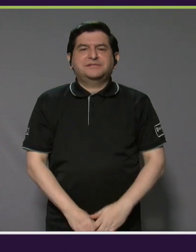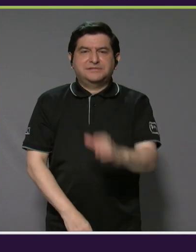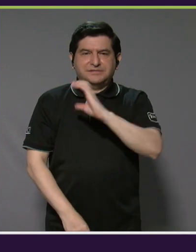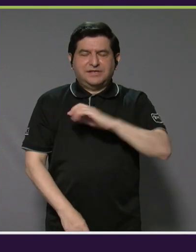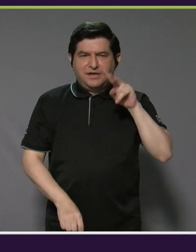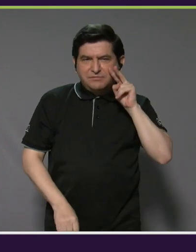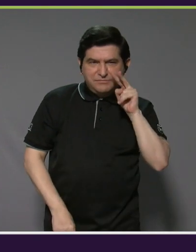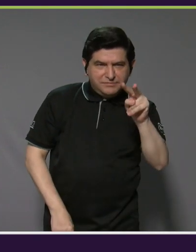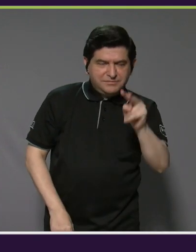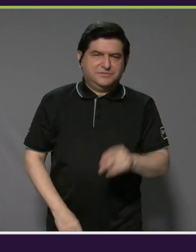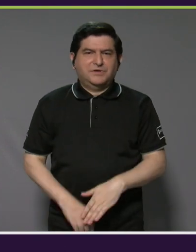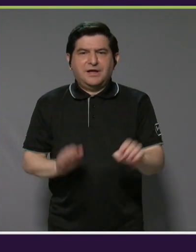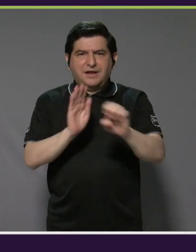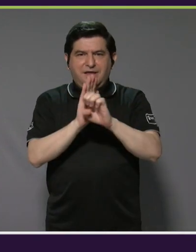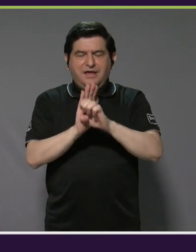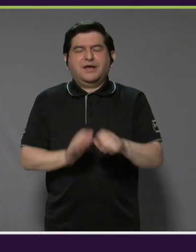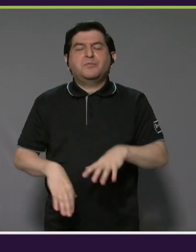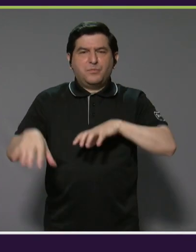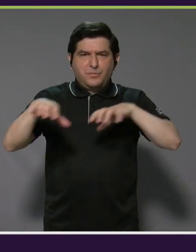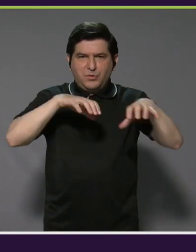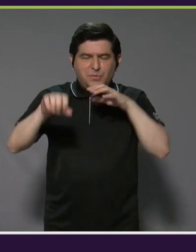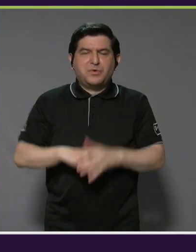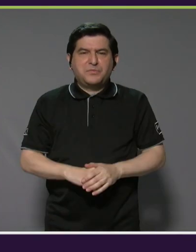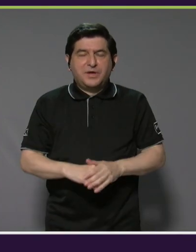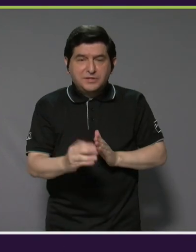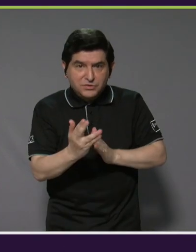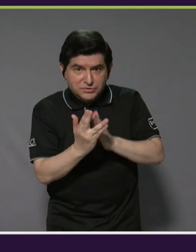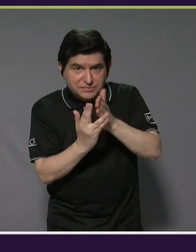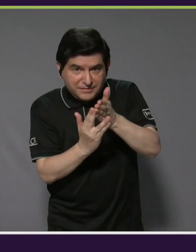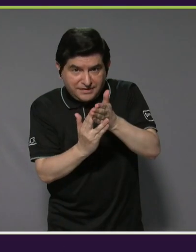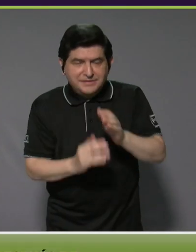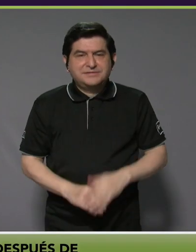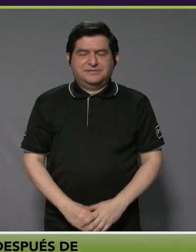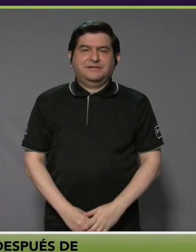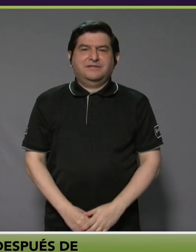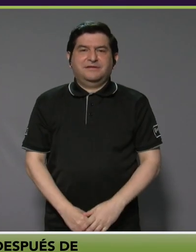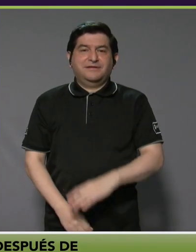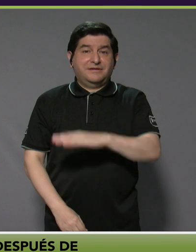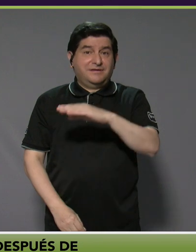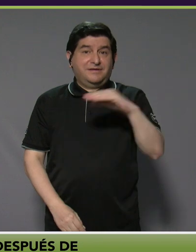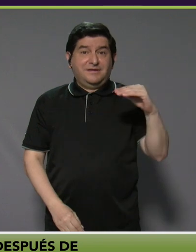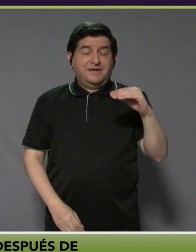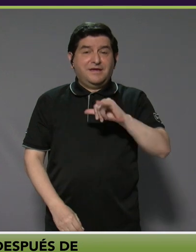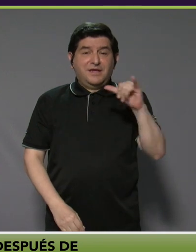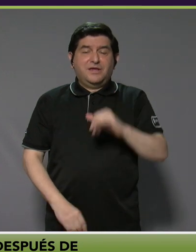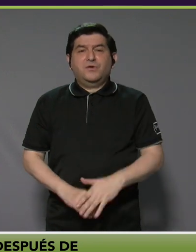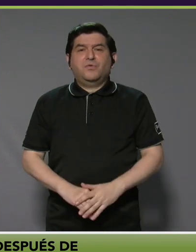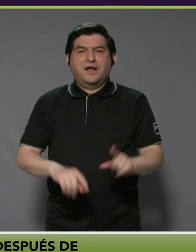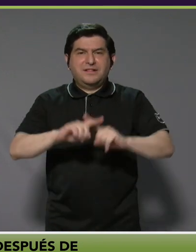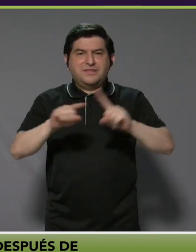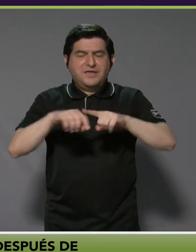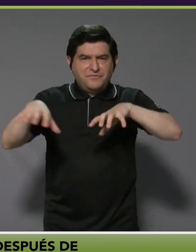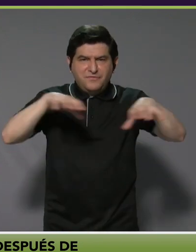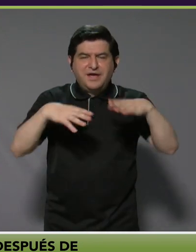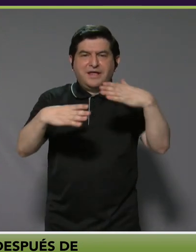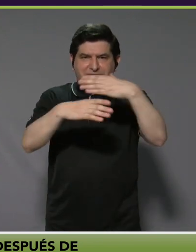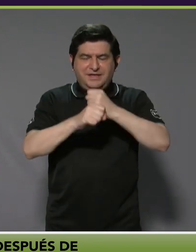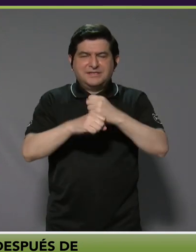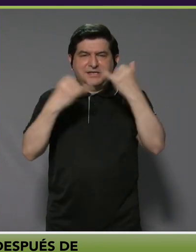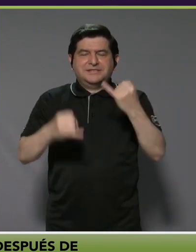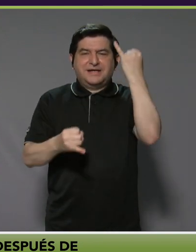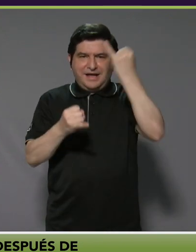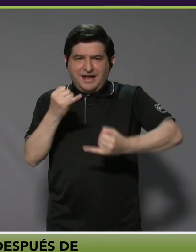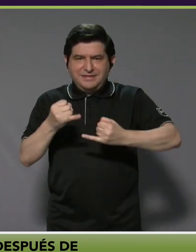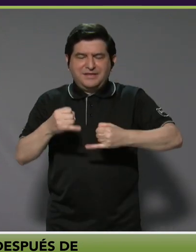visuales, como los movimientos para ingresar a una maniobra que llamamos bottom turns, como los sprays que ellos generan una vez que